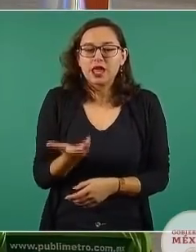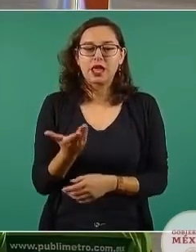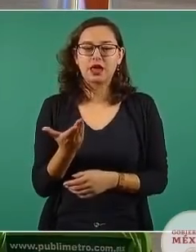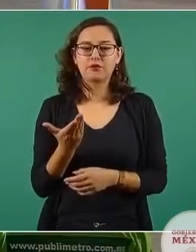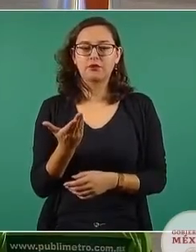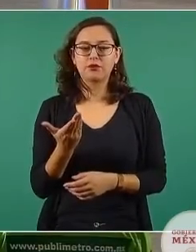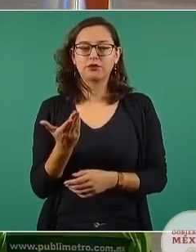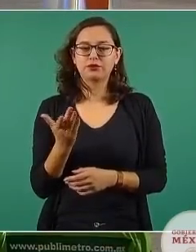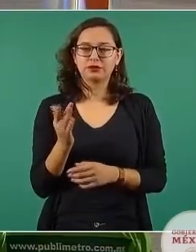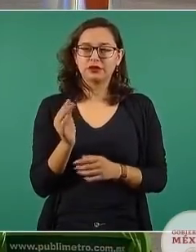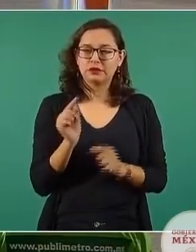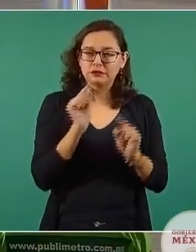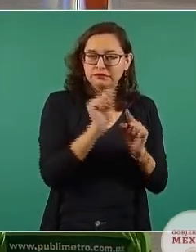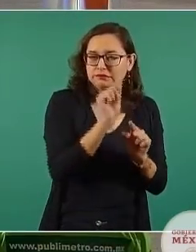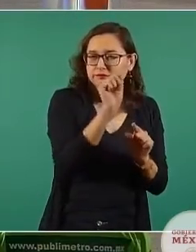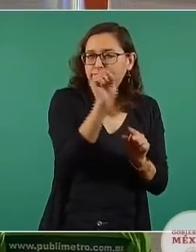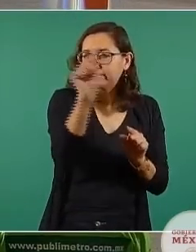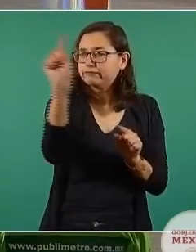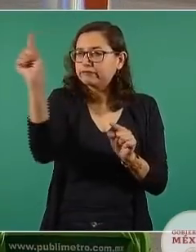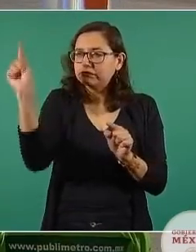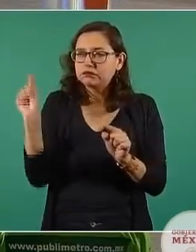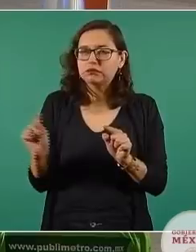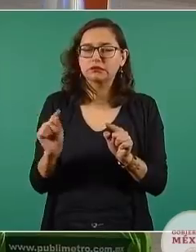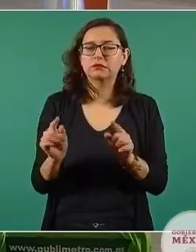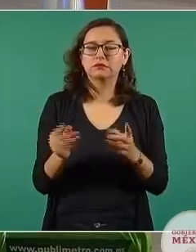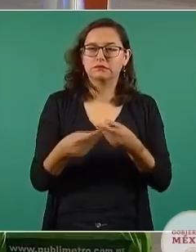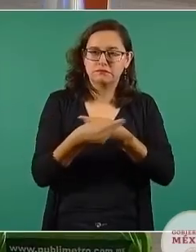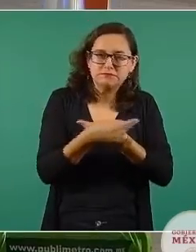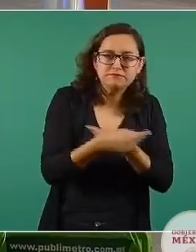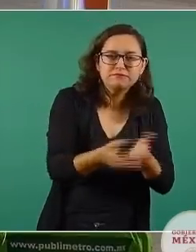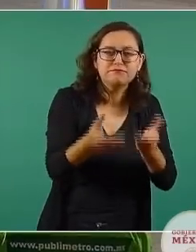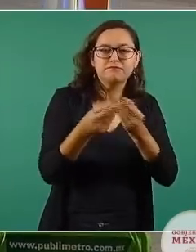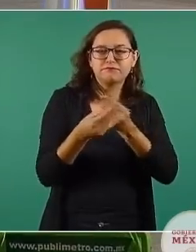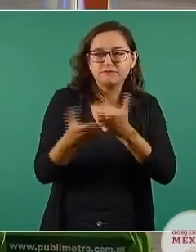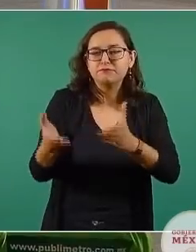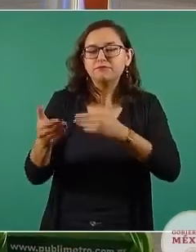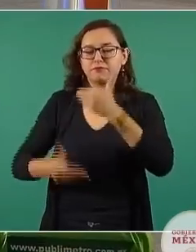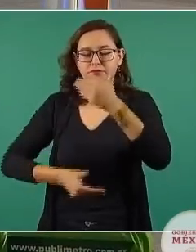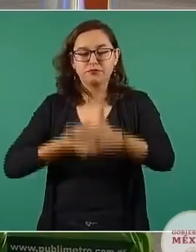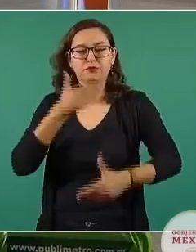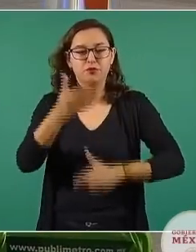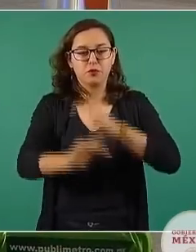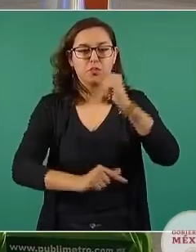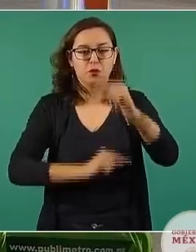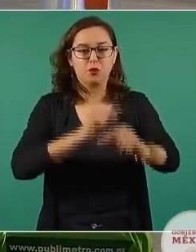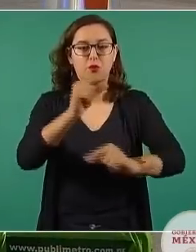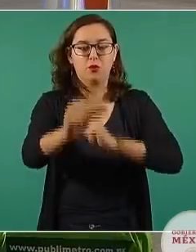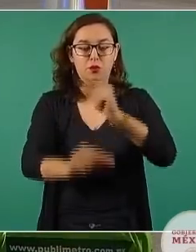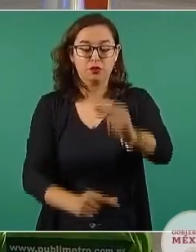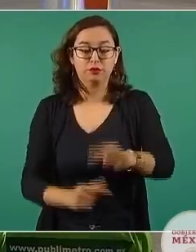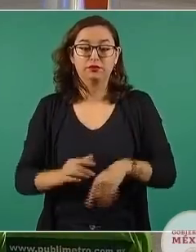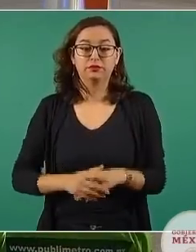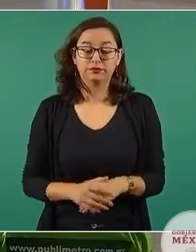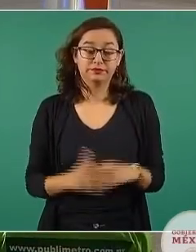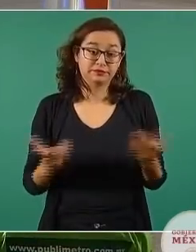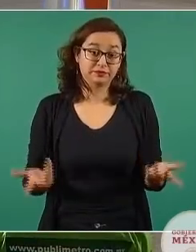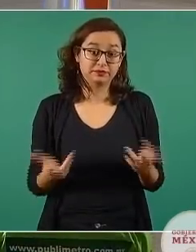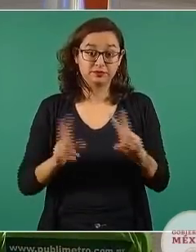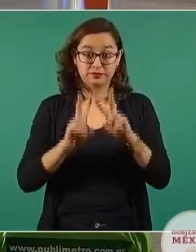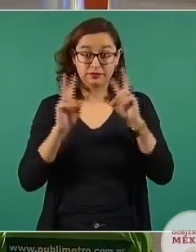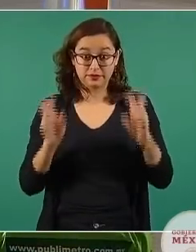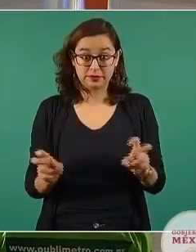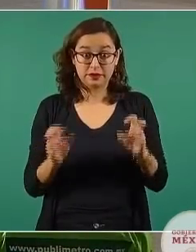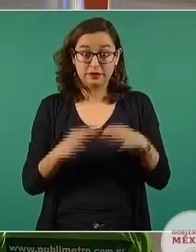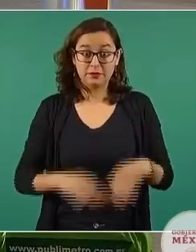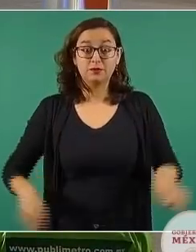la escuela perdida, nos va a tomar tiempo ir construyendo las redes. Y algunas distribuciones muy importantes se van a hacer en